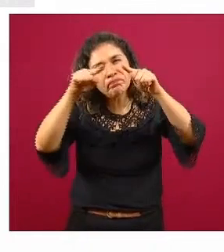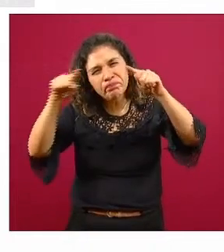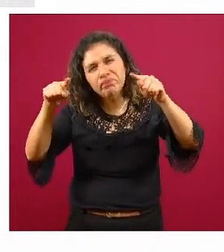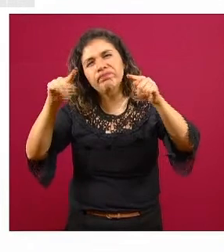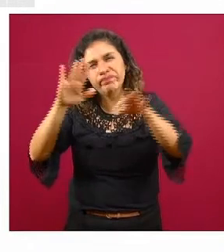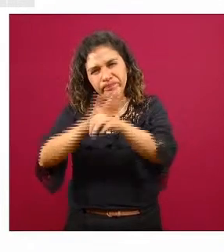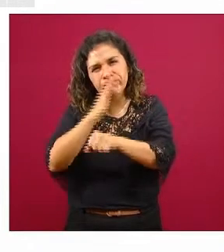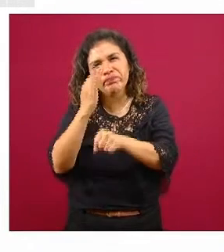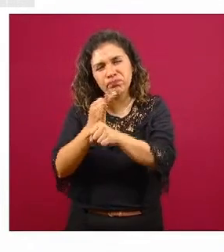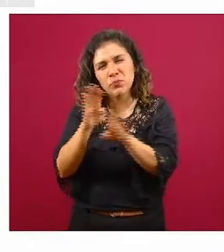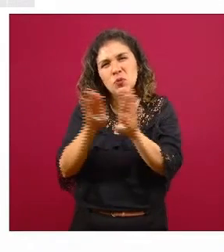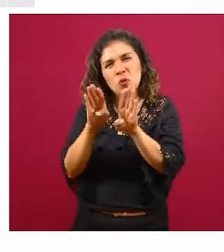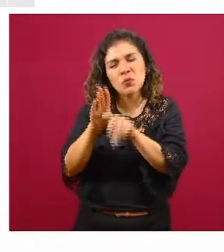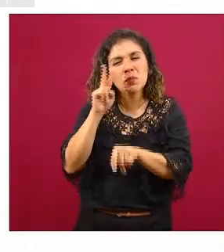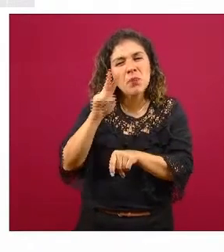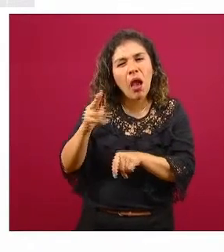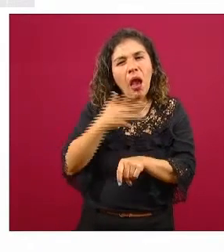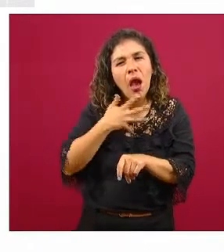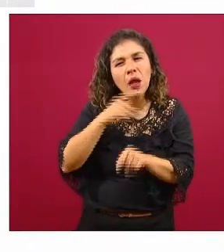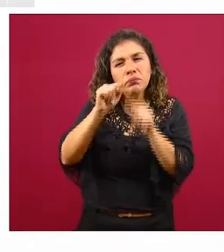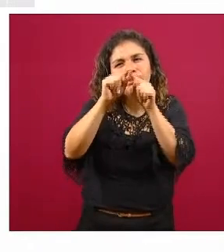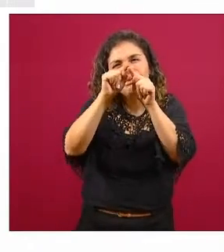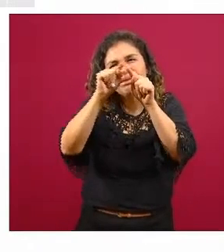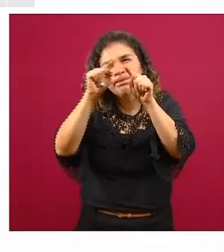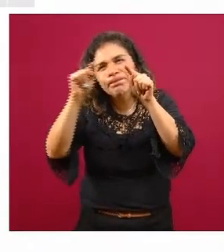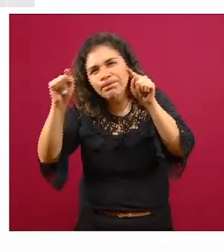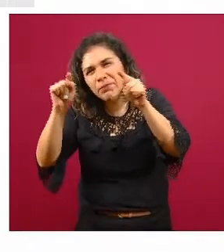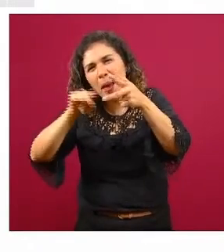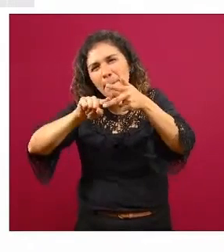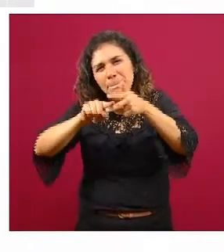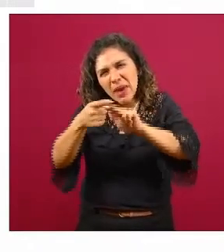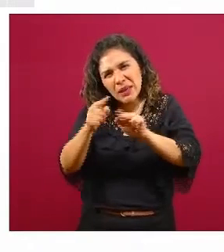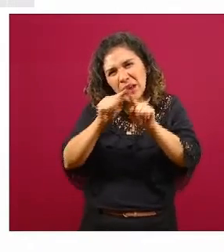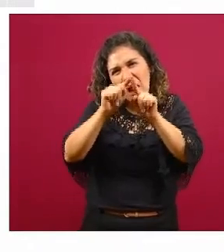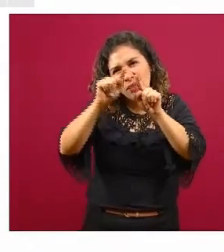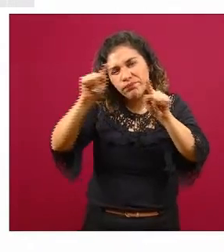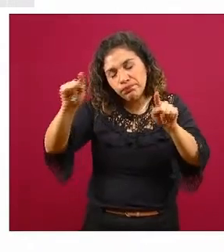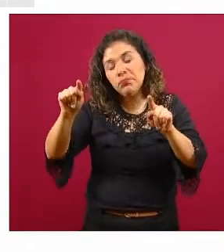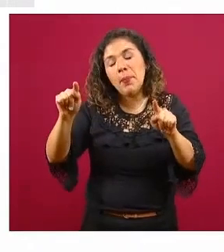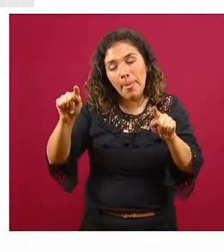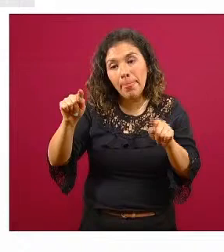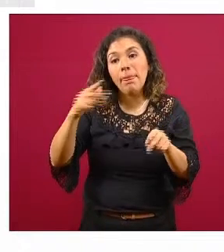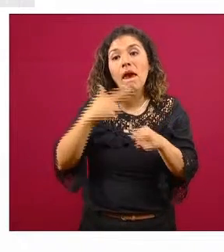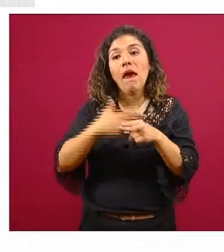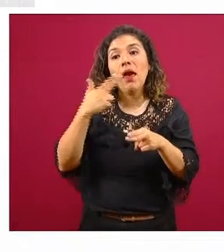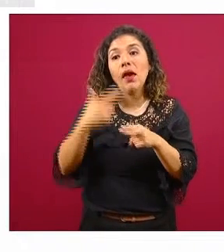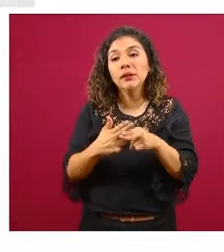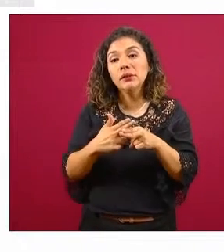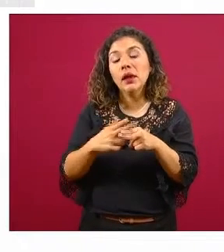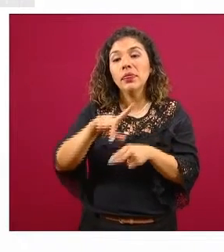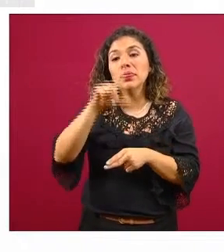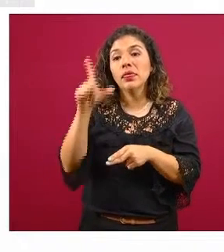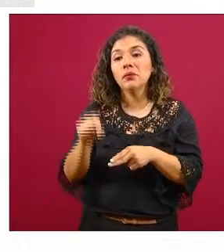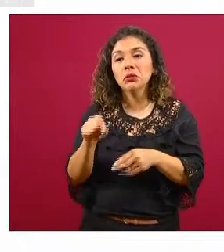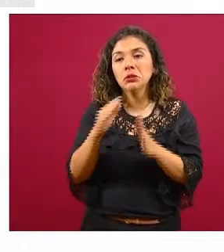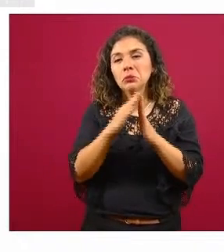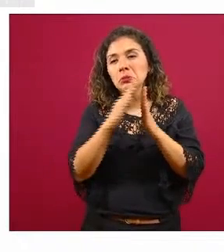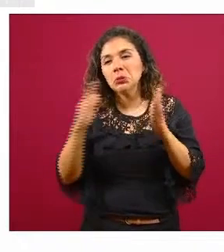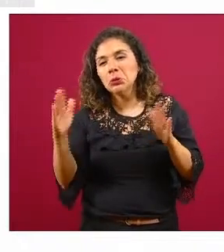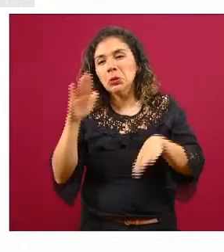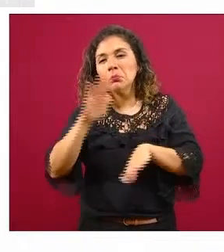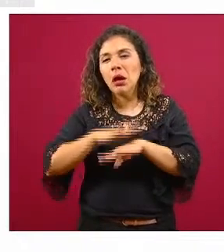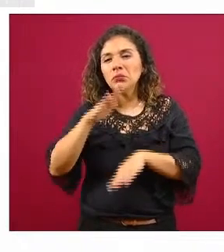tendencia como ustedes pueden ver más horizontal más plana y llegando ya hacia